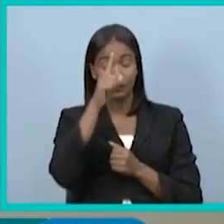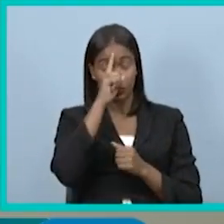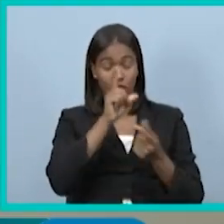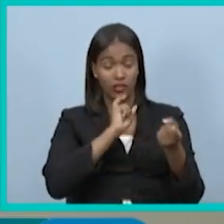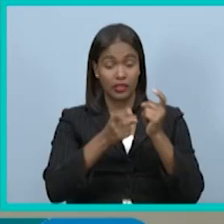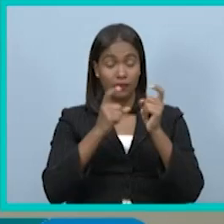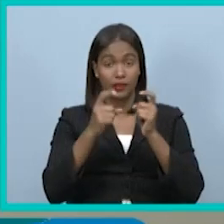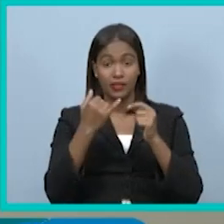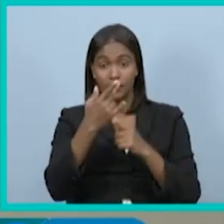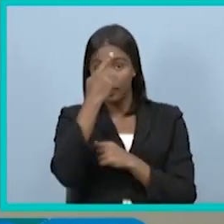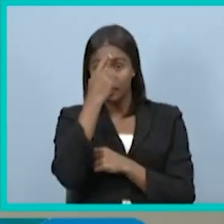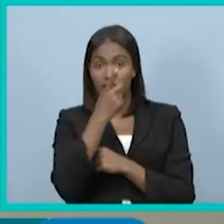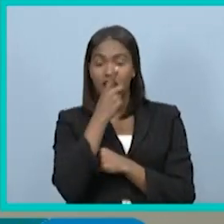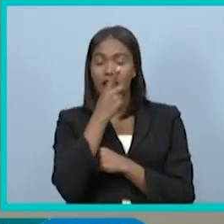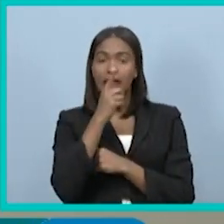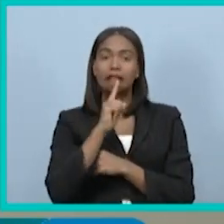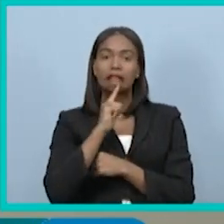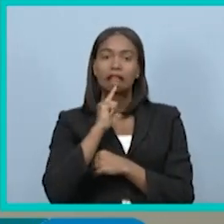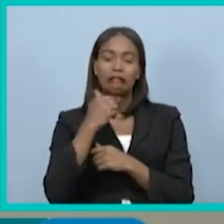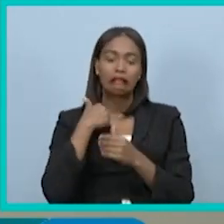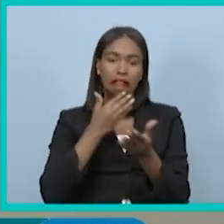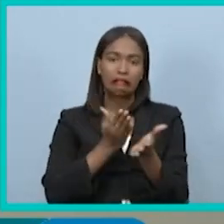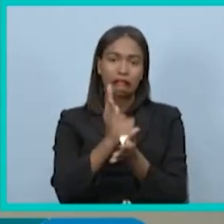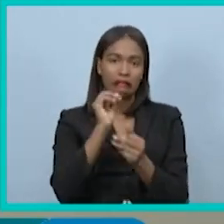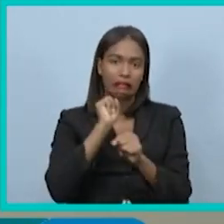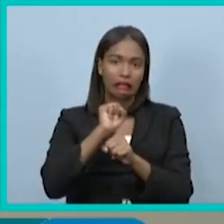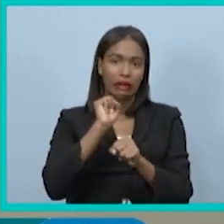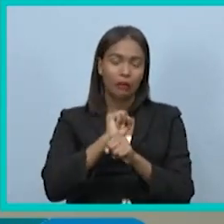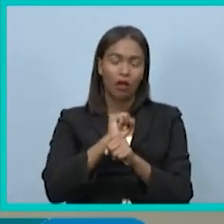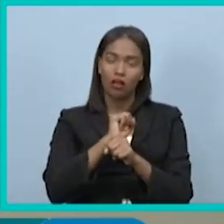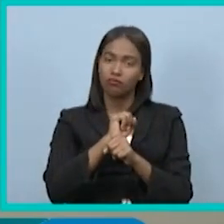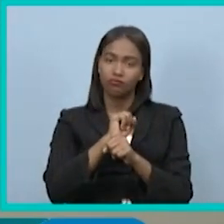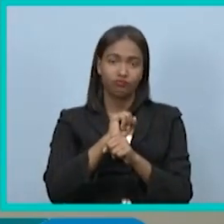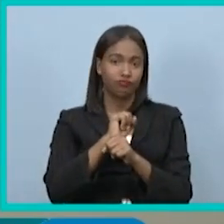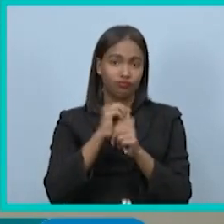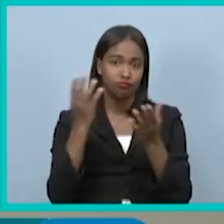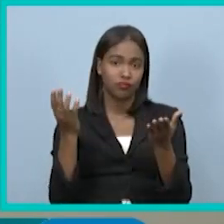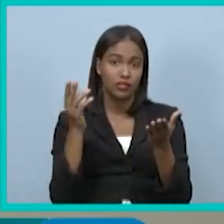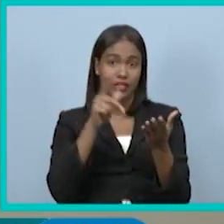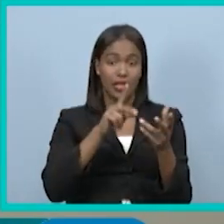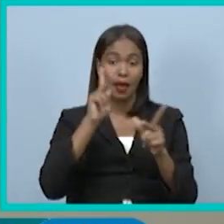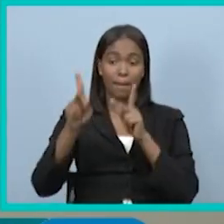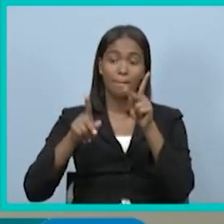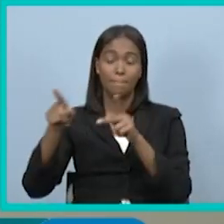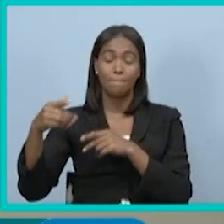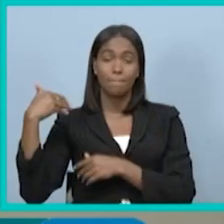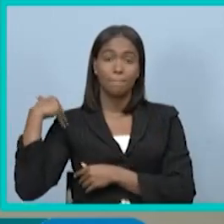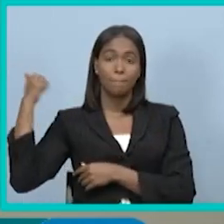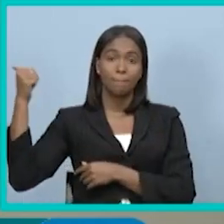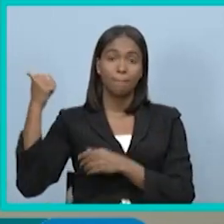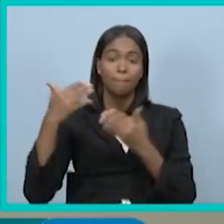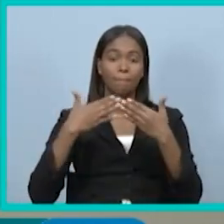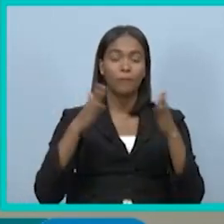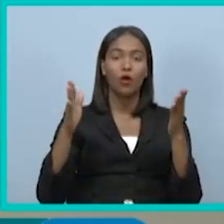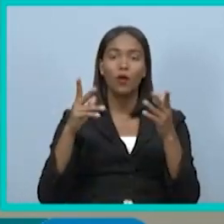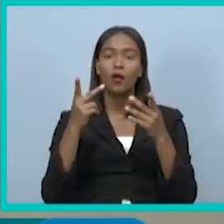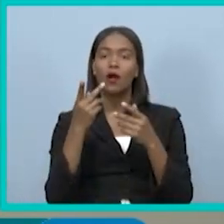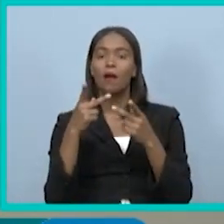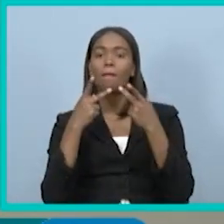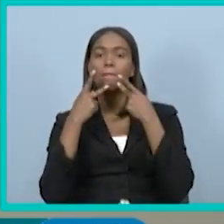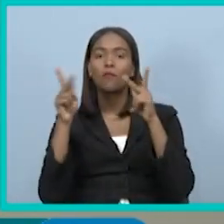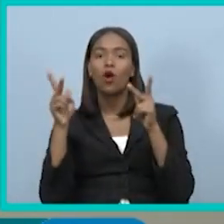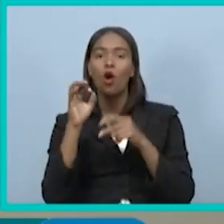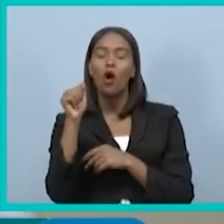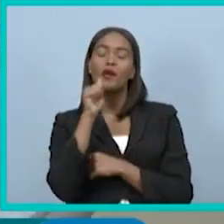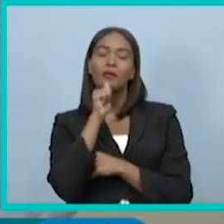hay verdadero derecho al trabajo. El derecho al trabajo lo tiene el empleador, ya sea público o privado. Y han habido